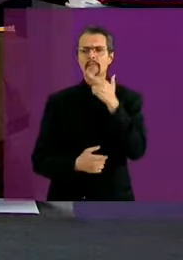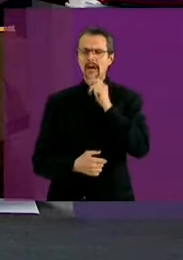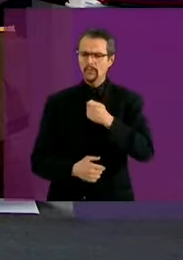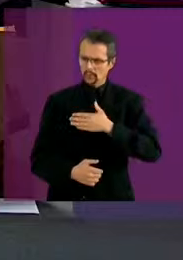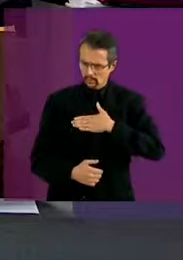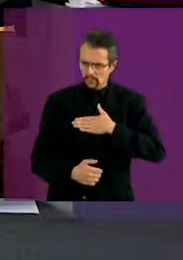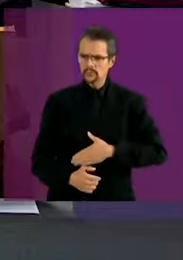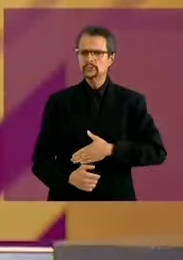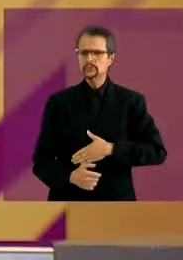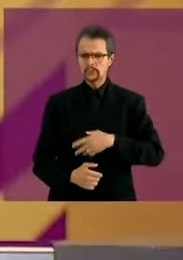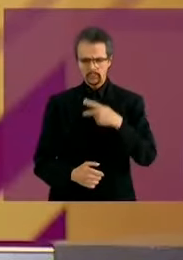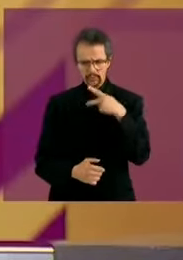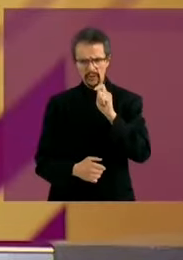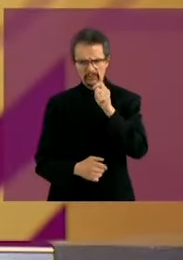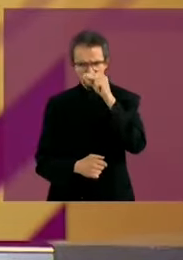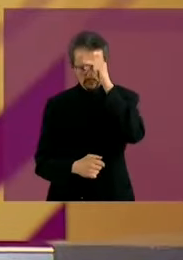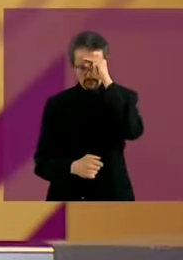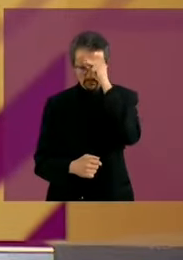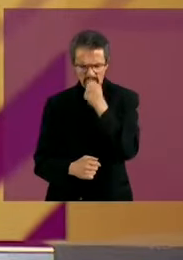Candidato Maynes.